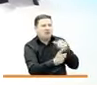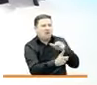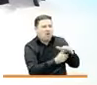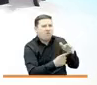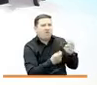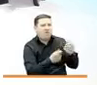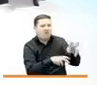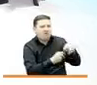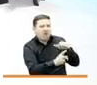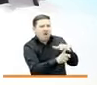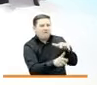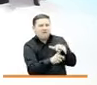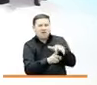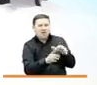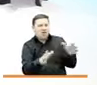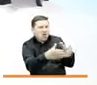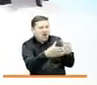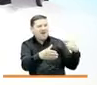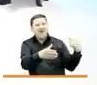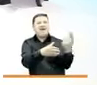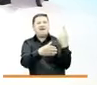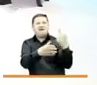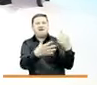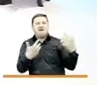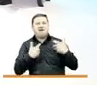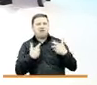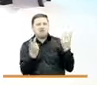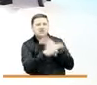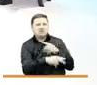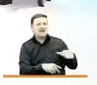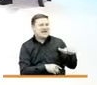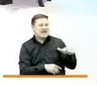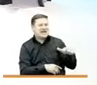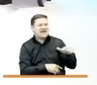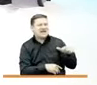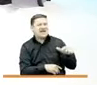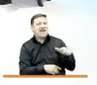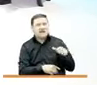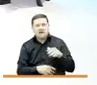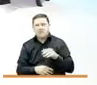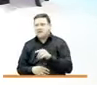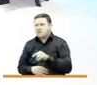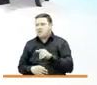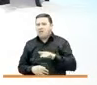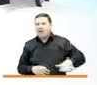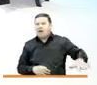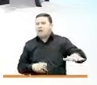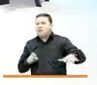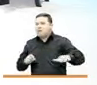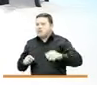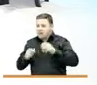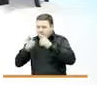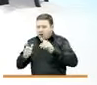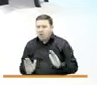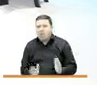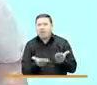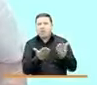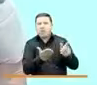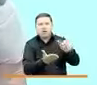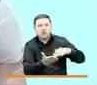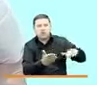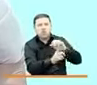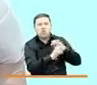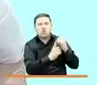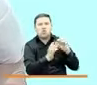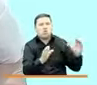que hoy a través de estos planes ellos establecieron unas medidas que les permite recuperar en cierta forma esas